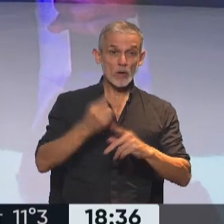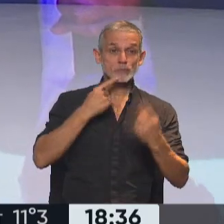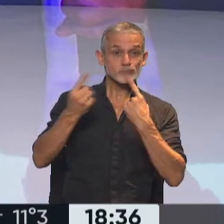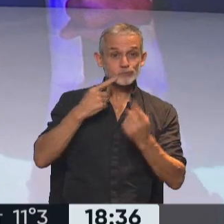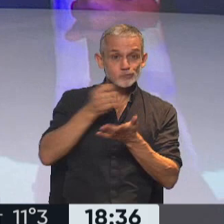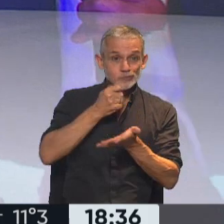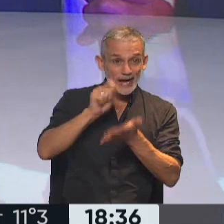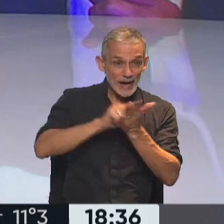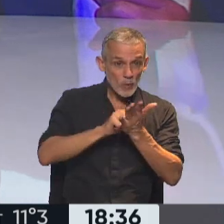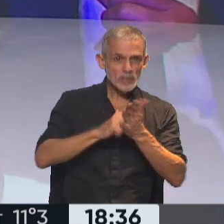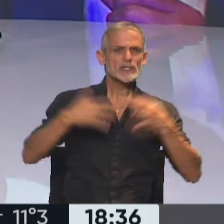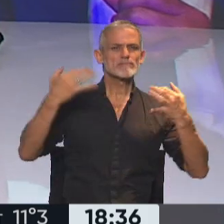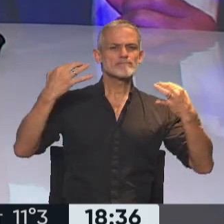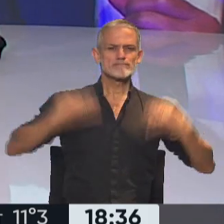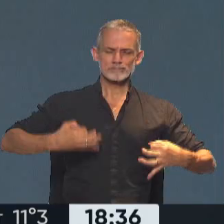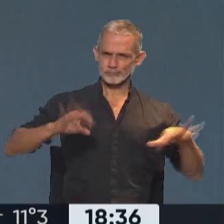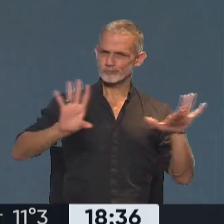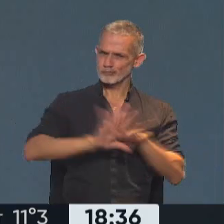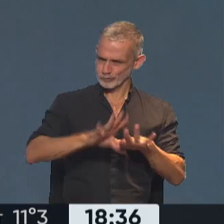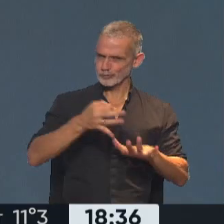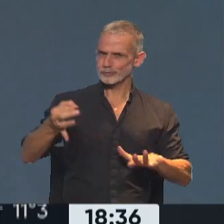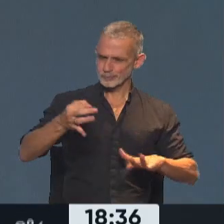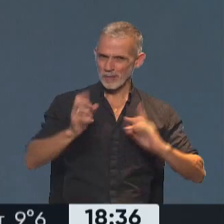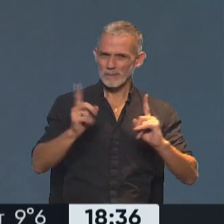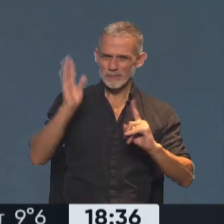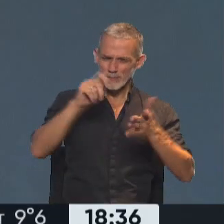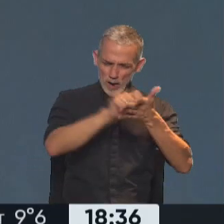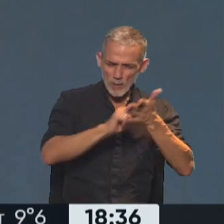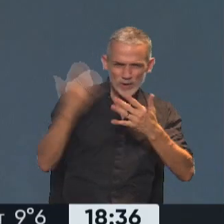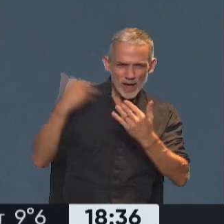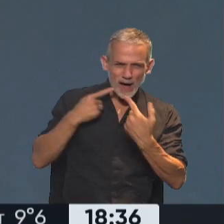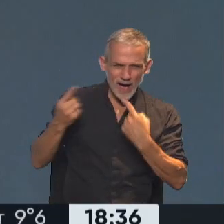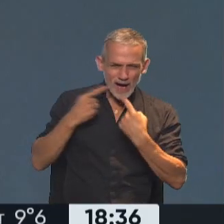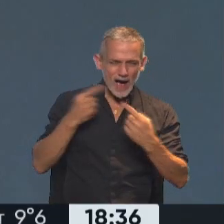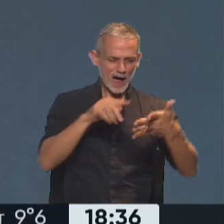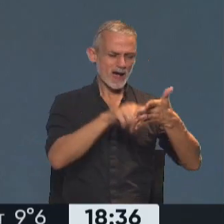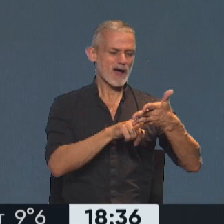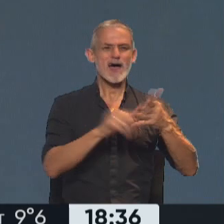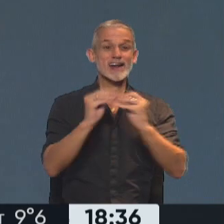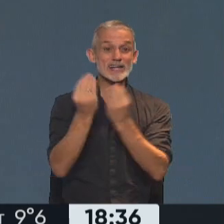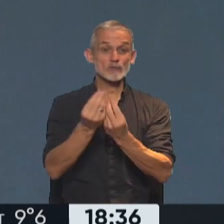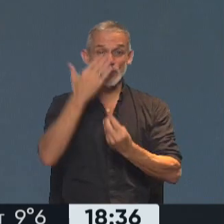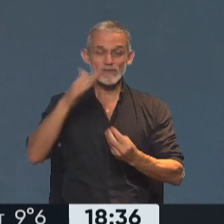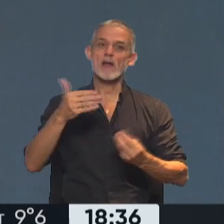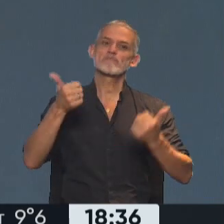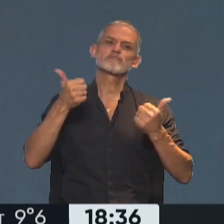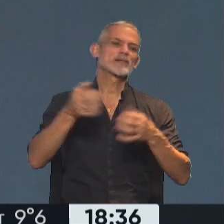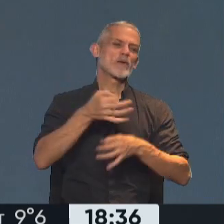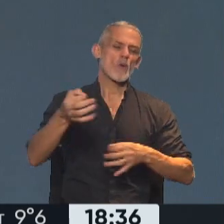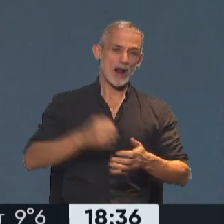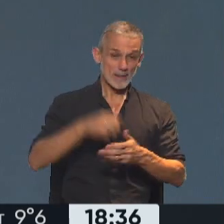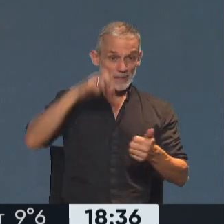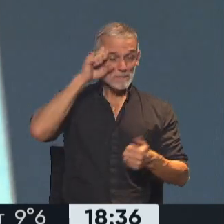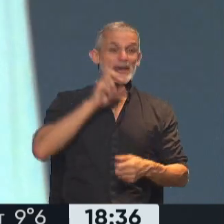en parte cumplieron o en parte se dio lo que las encuestas se venían viendo justamente en los números porque Gustavo